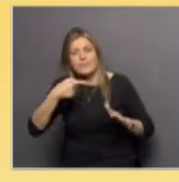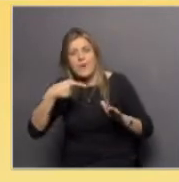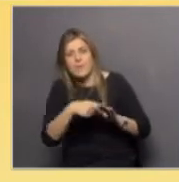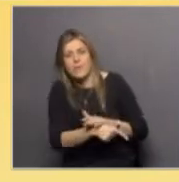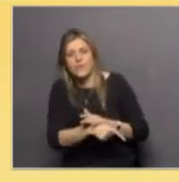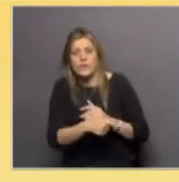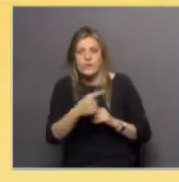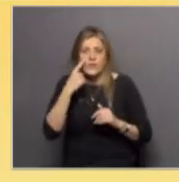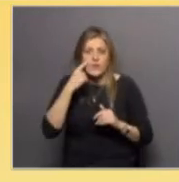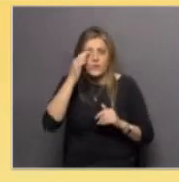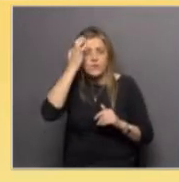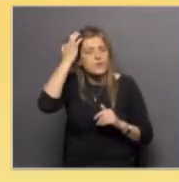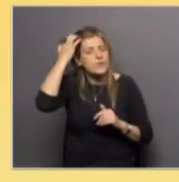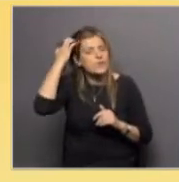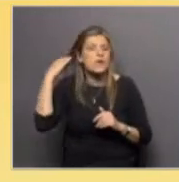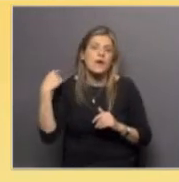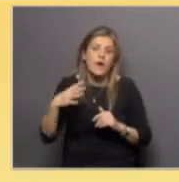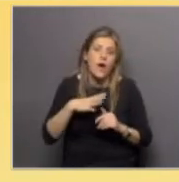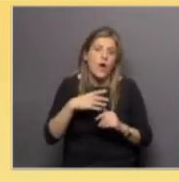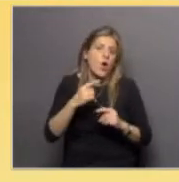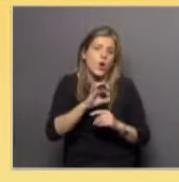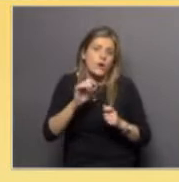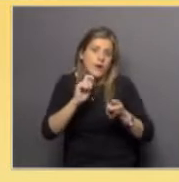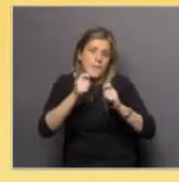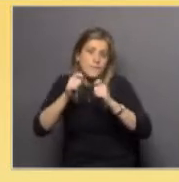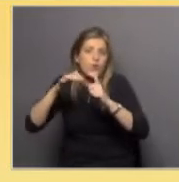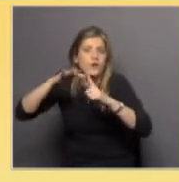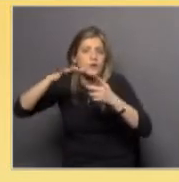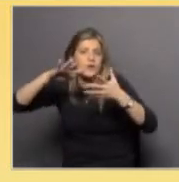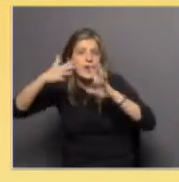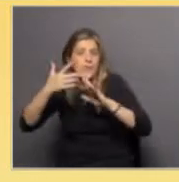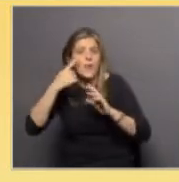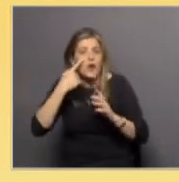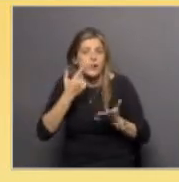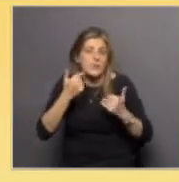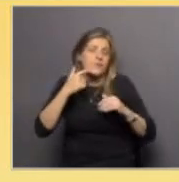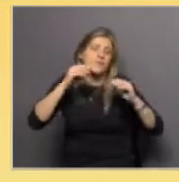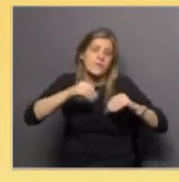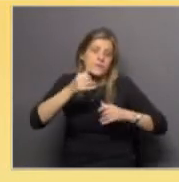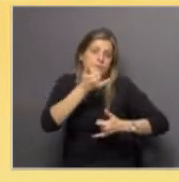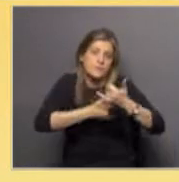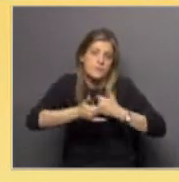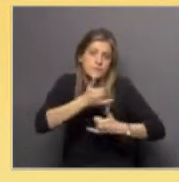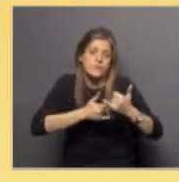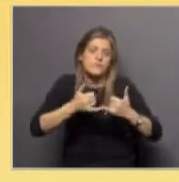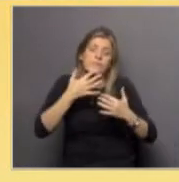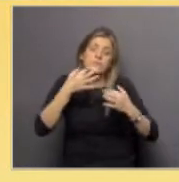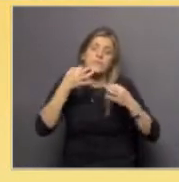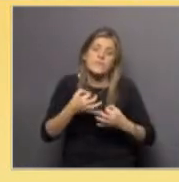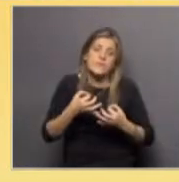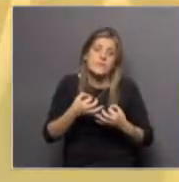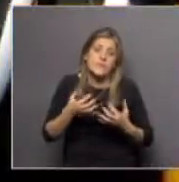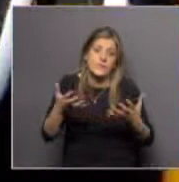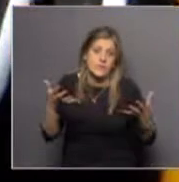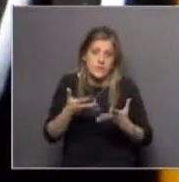efectos o variaciones a largo plazo, como el cambio climático, es más escaso todavía. Está bien. Ahora